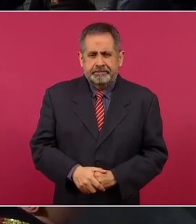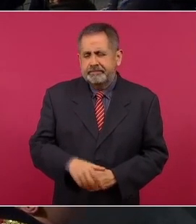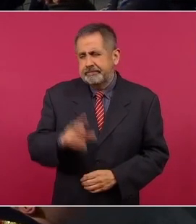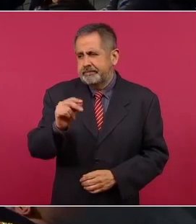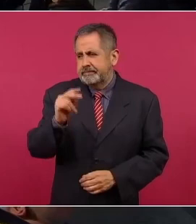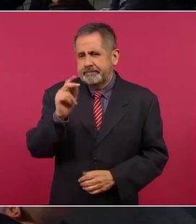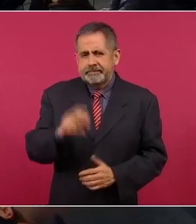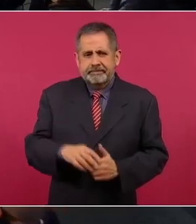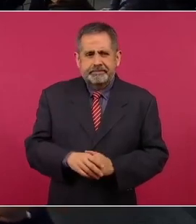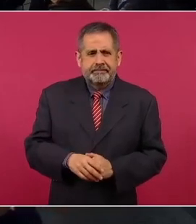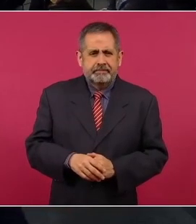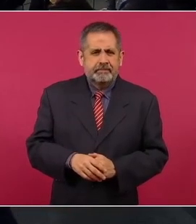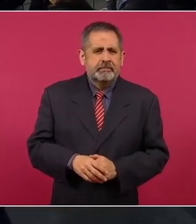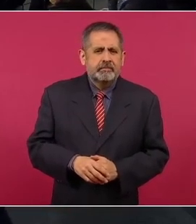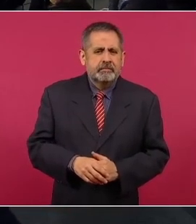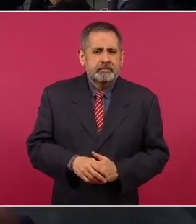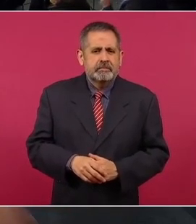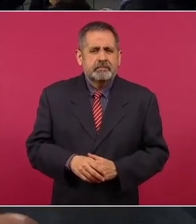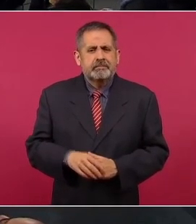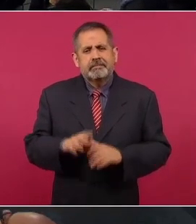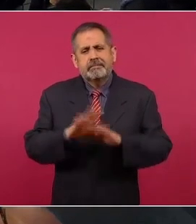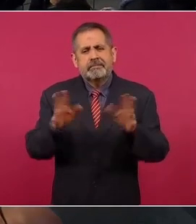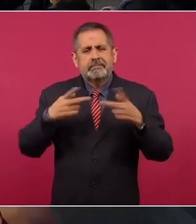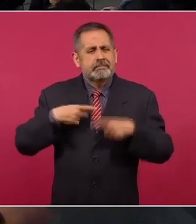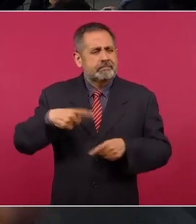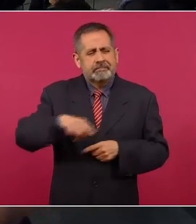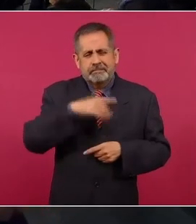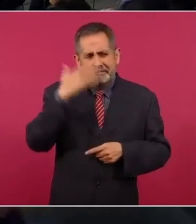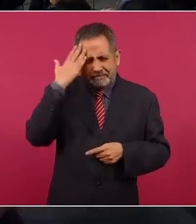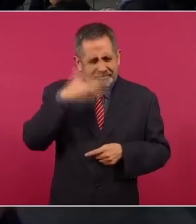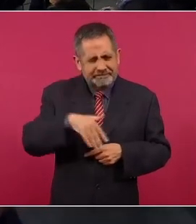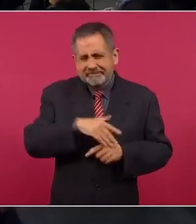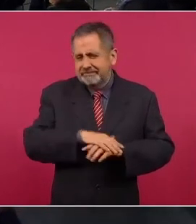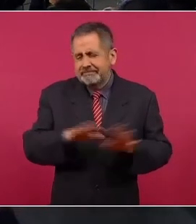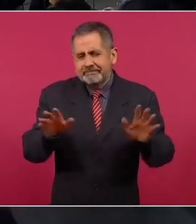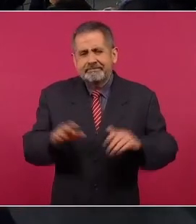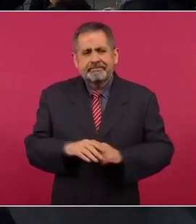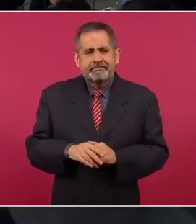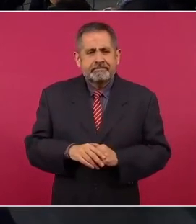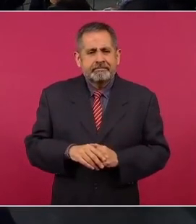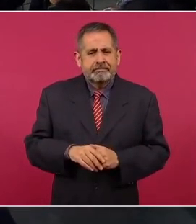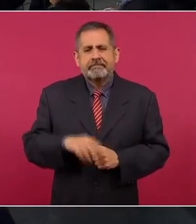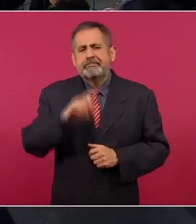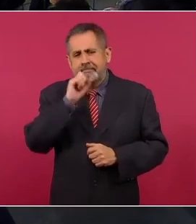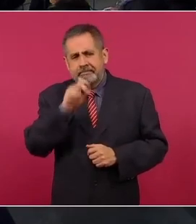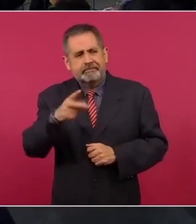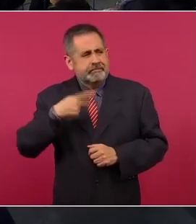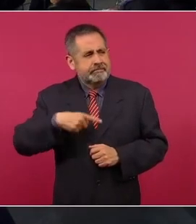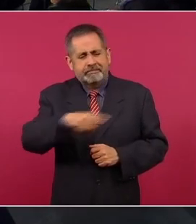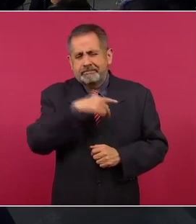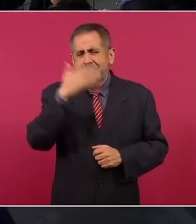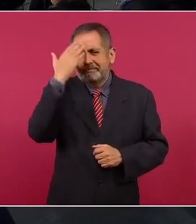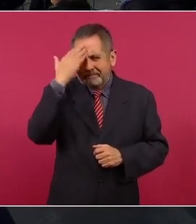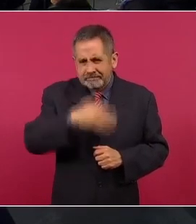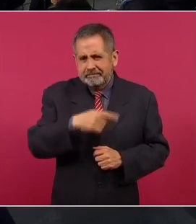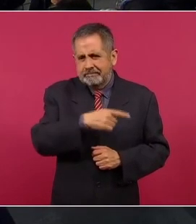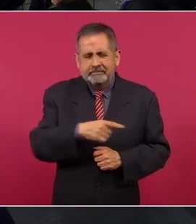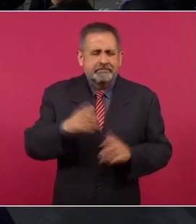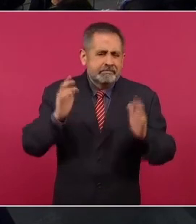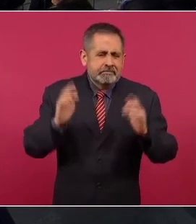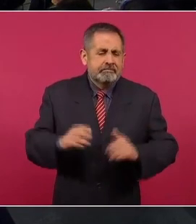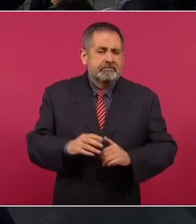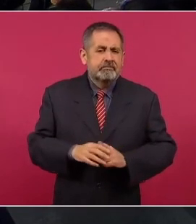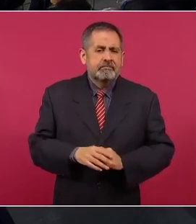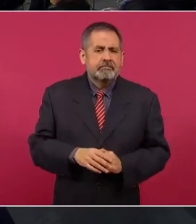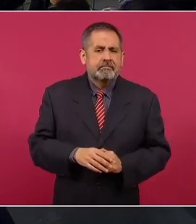No, eso ya la gente lo sabe, o sea, también la gente sabe de